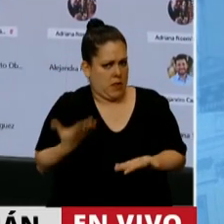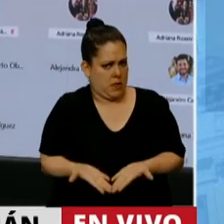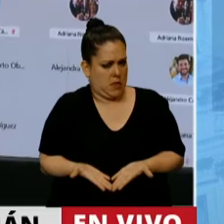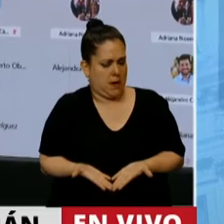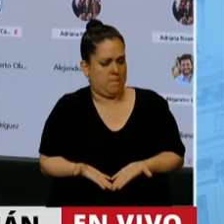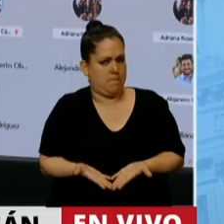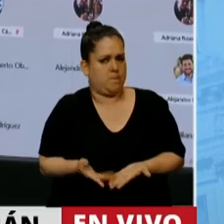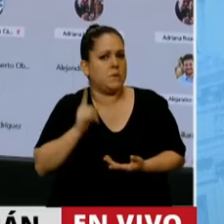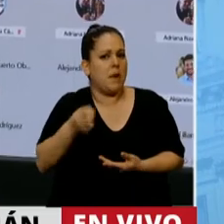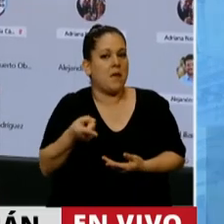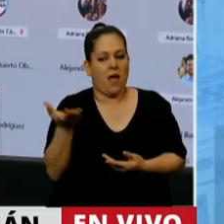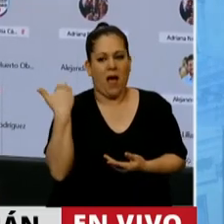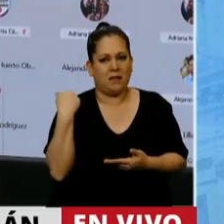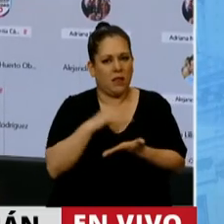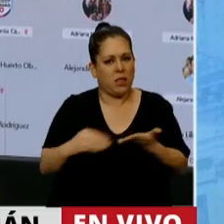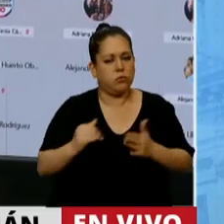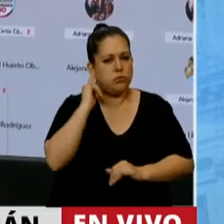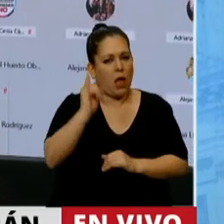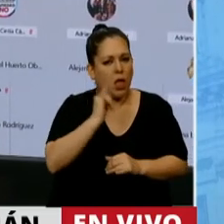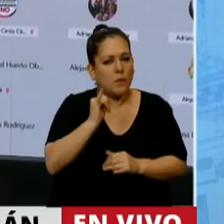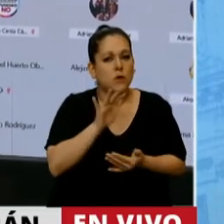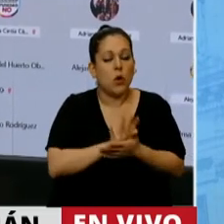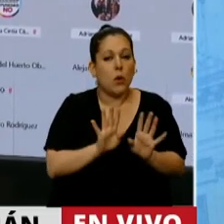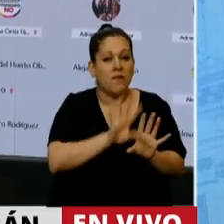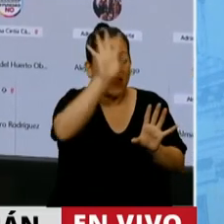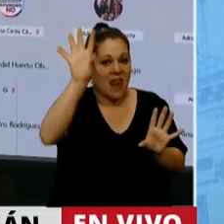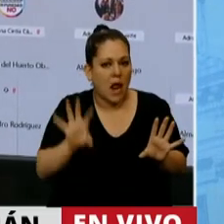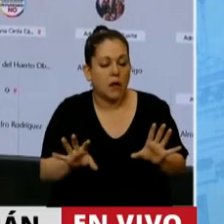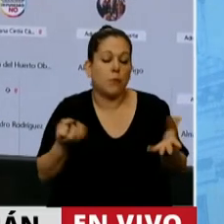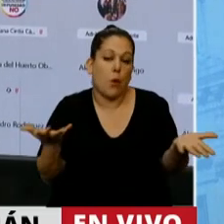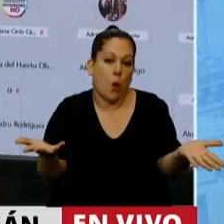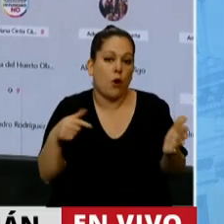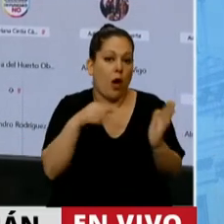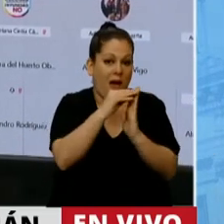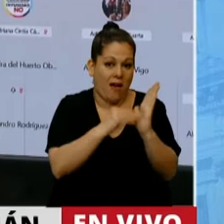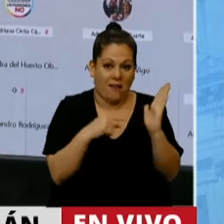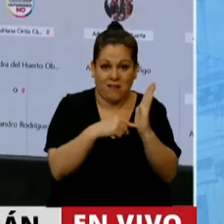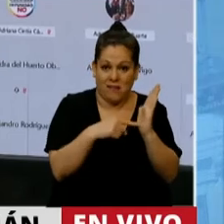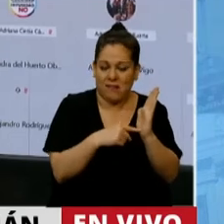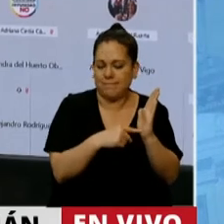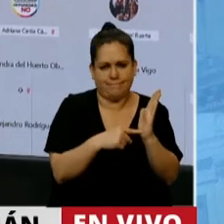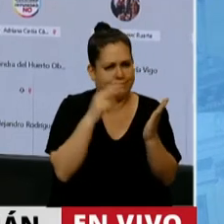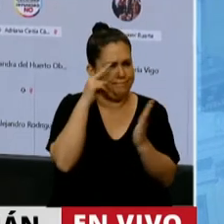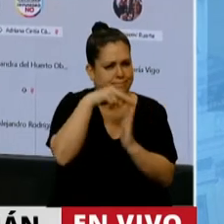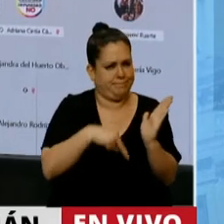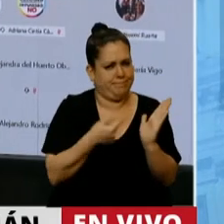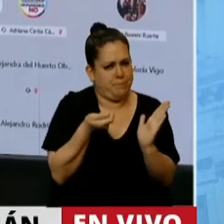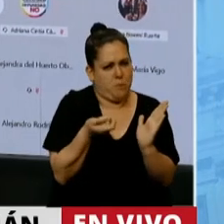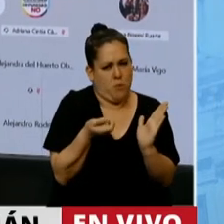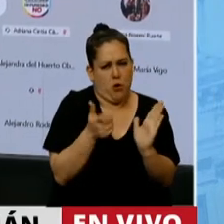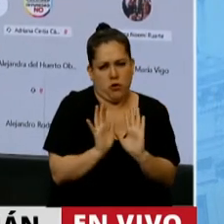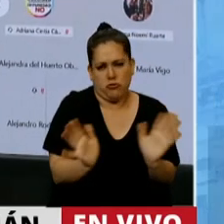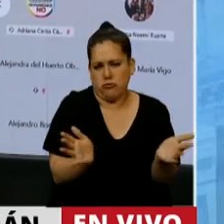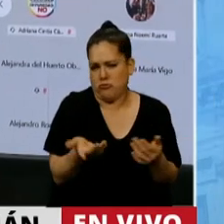diputado preopinante, si hablamos de federalismo, bueno, acá en este presupuesto se ve poco y nada, sigue